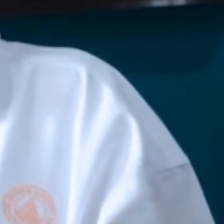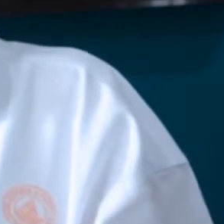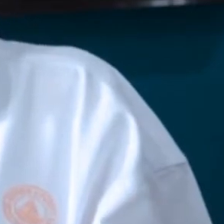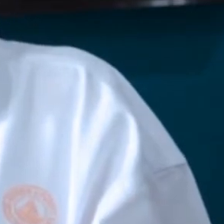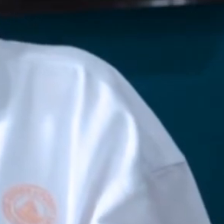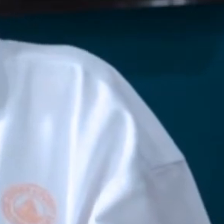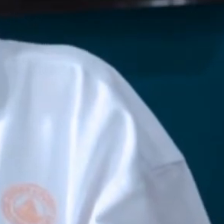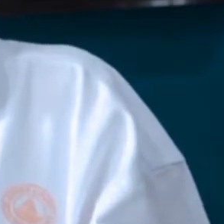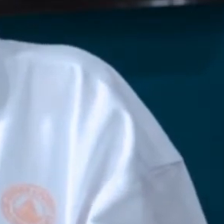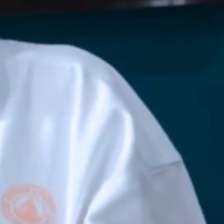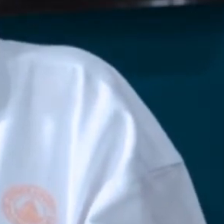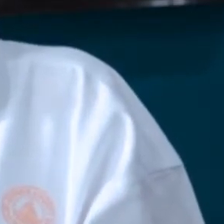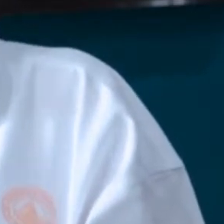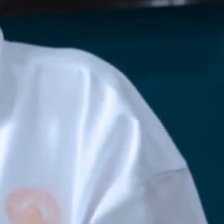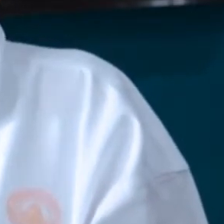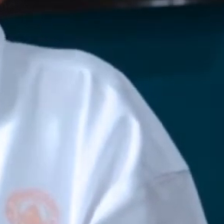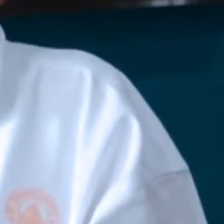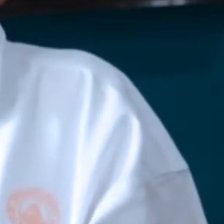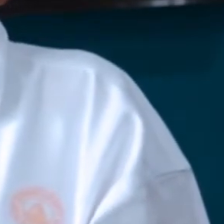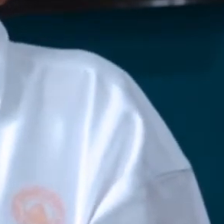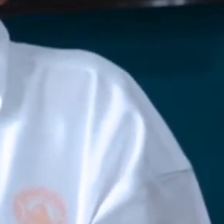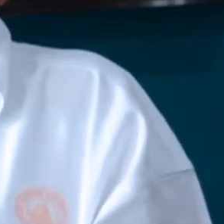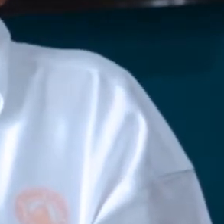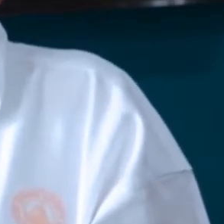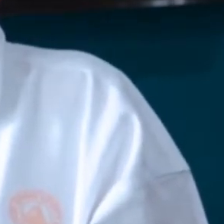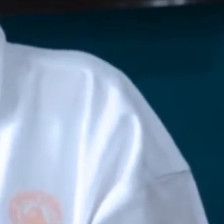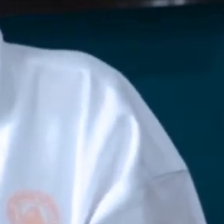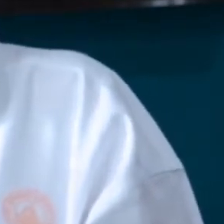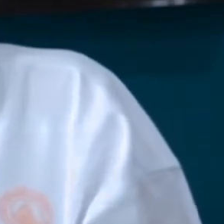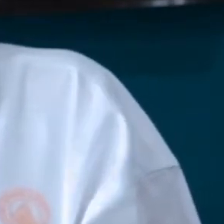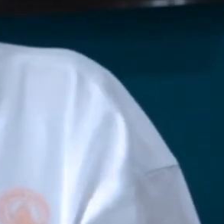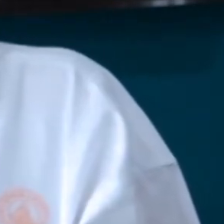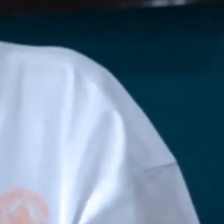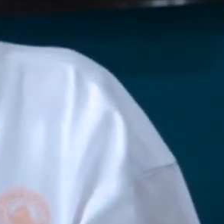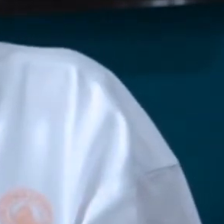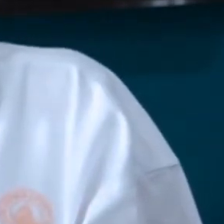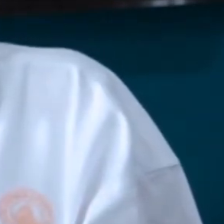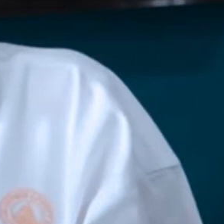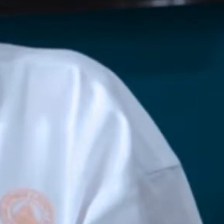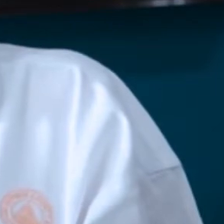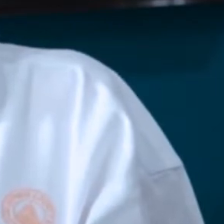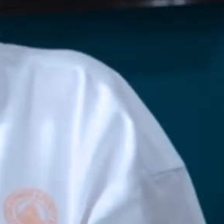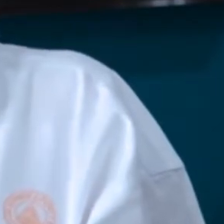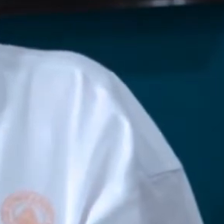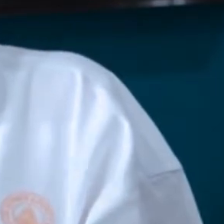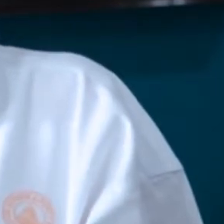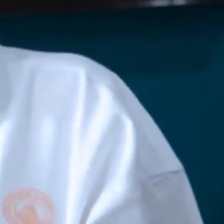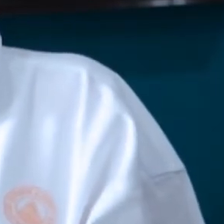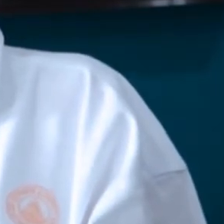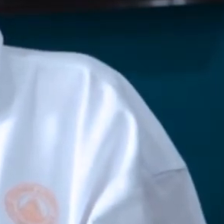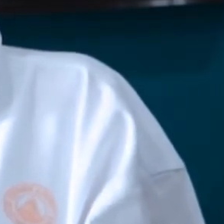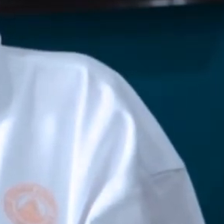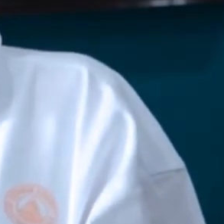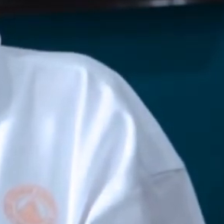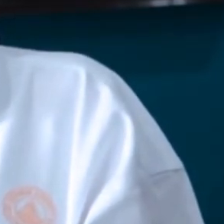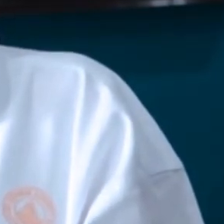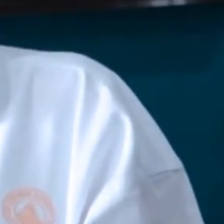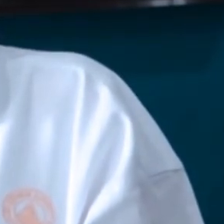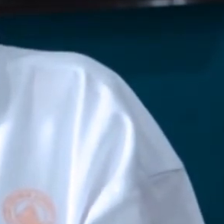una entrevista a unos comandantes y me dicen, no, usted no fue el mandadero, usted trabajó en el servicio de